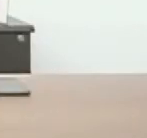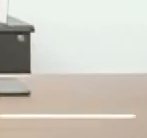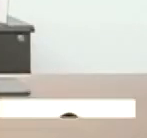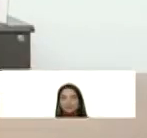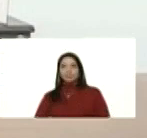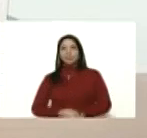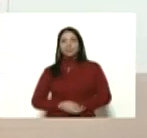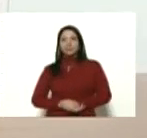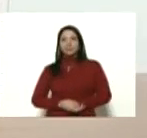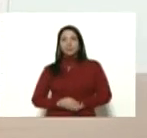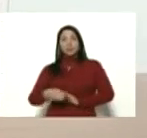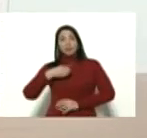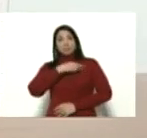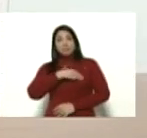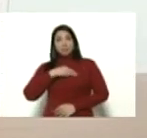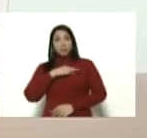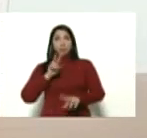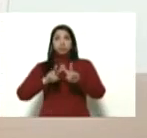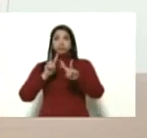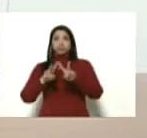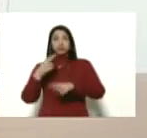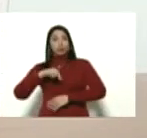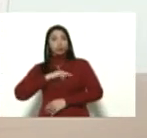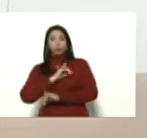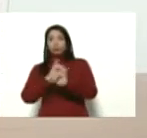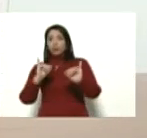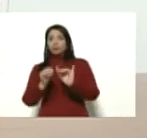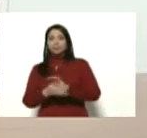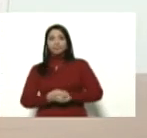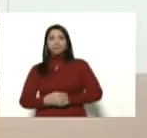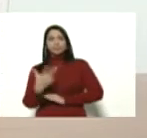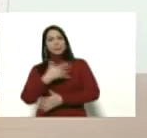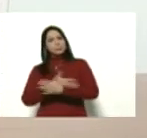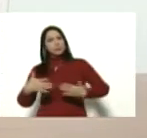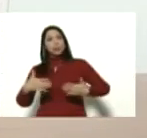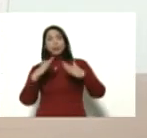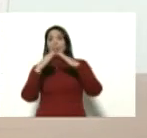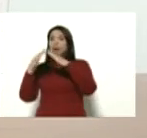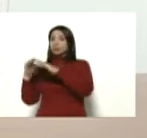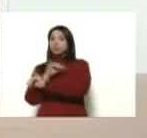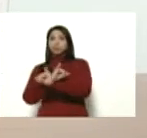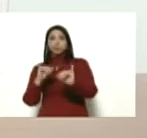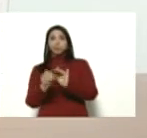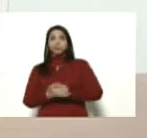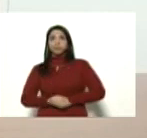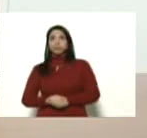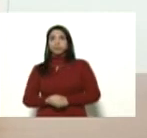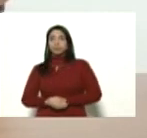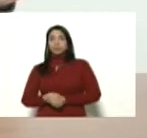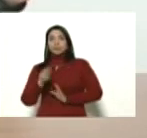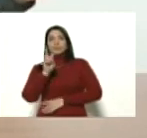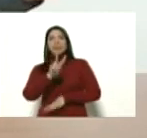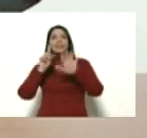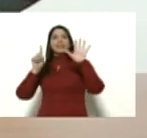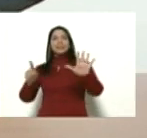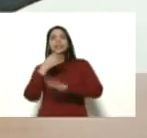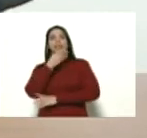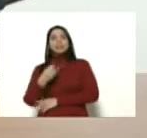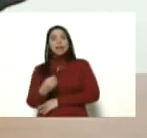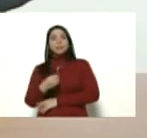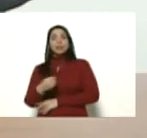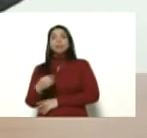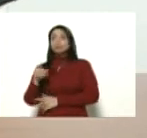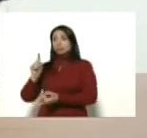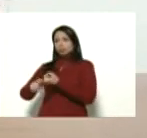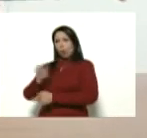Bueno, misión vivienda Venezuela, llegamos a tres millones de viviendas el 26 de diciembre, Silvia,